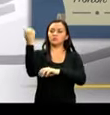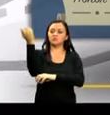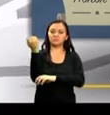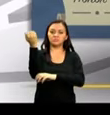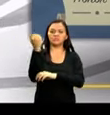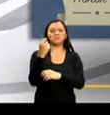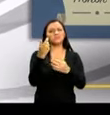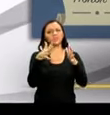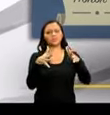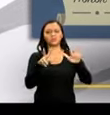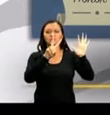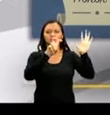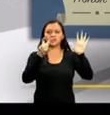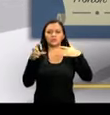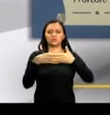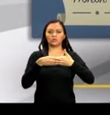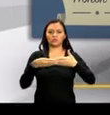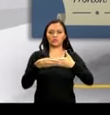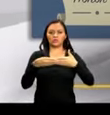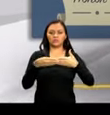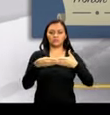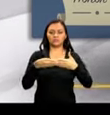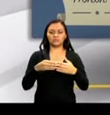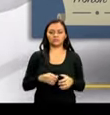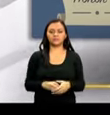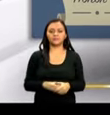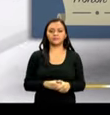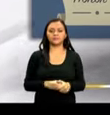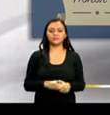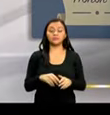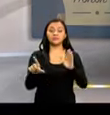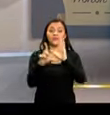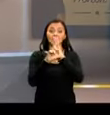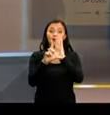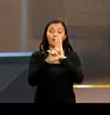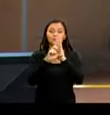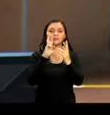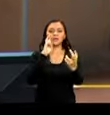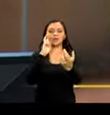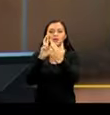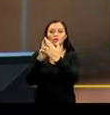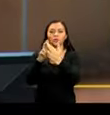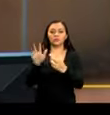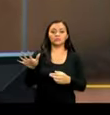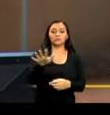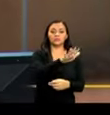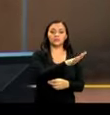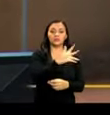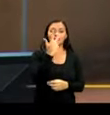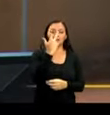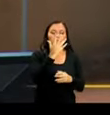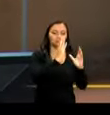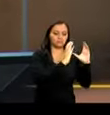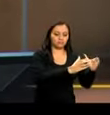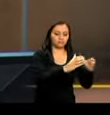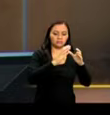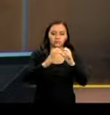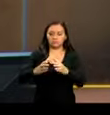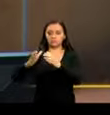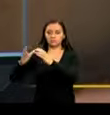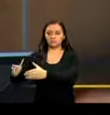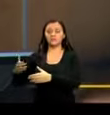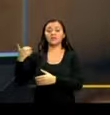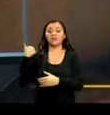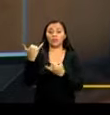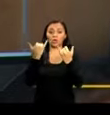pensión mensual equivalente a dos salarios básicos unificados del trabajador privado. Es una ley para reconocer a quienes en estos tres campos se han